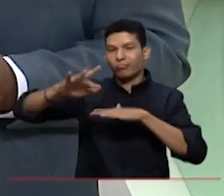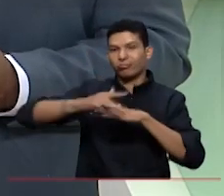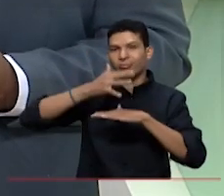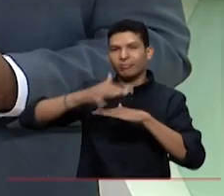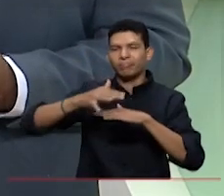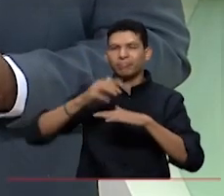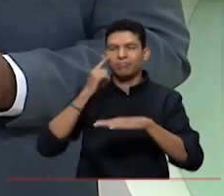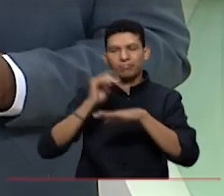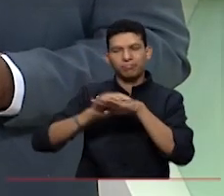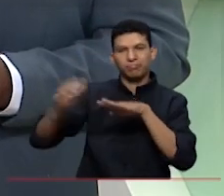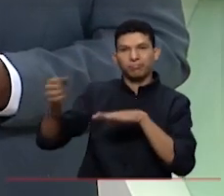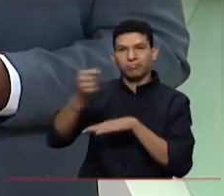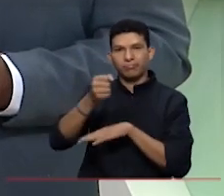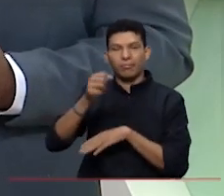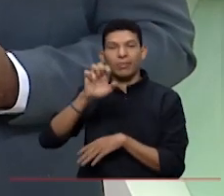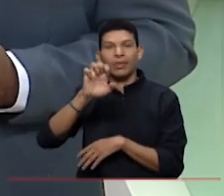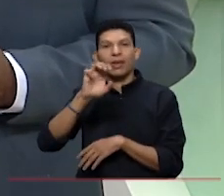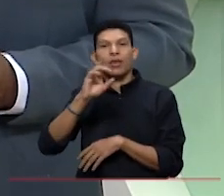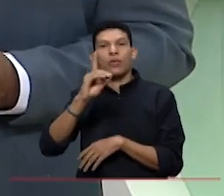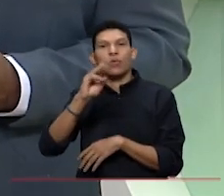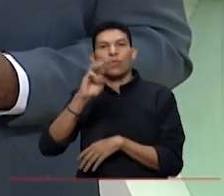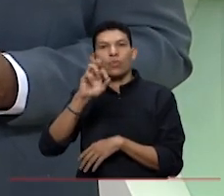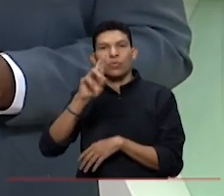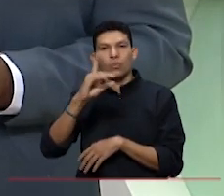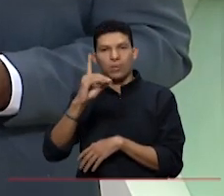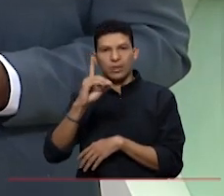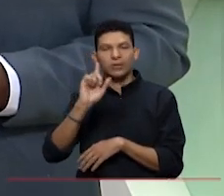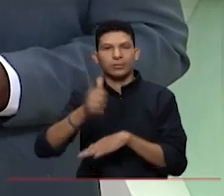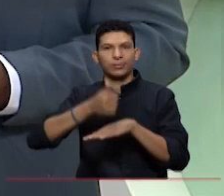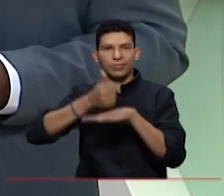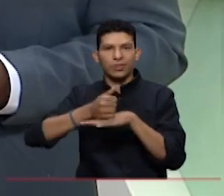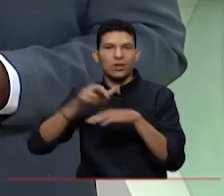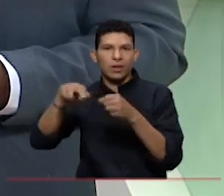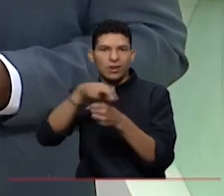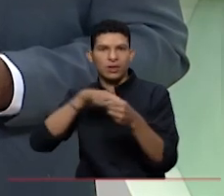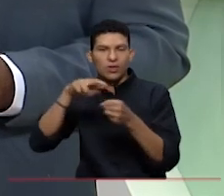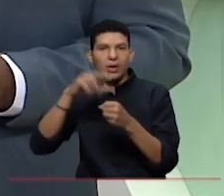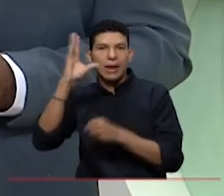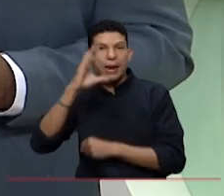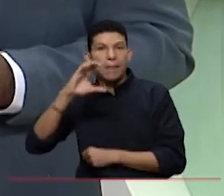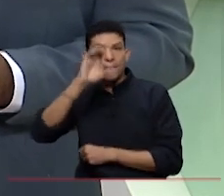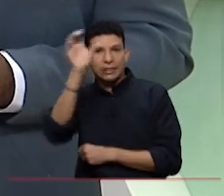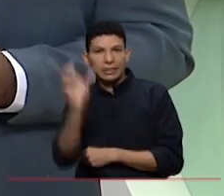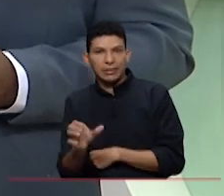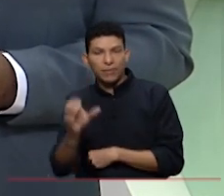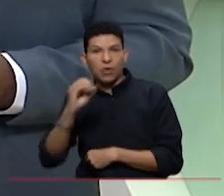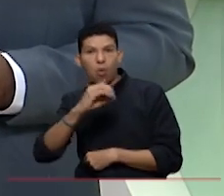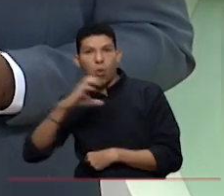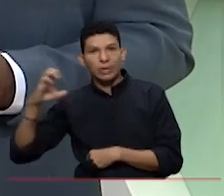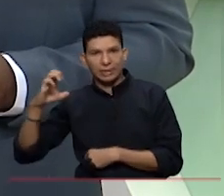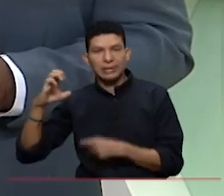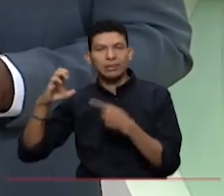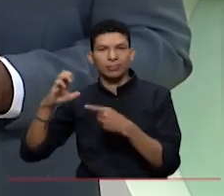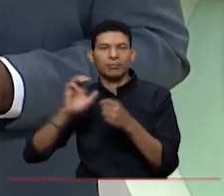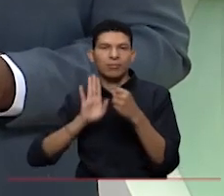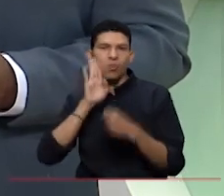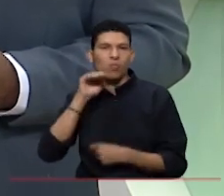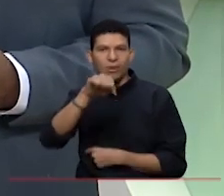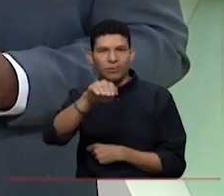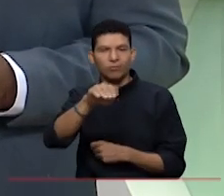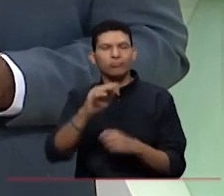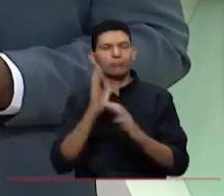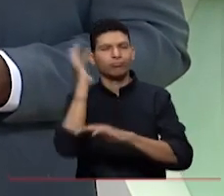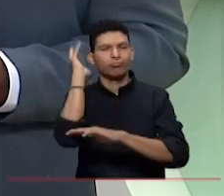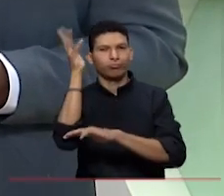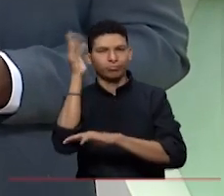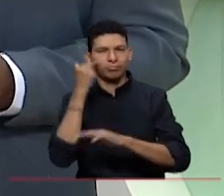invitado al biólogo Eduard Sevilla, director de la Regional Pacífico Oeste de la CBC en Buenaventura y quien fue ponente de